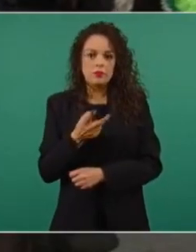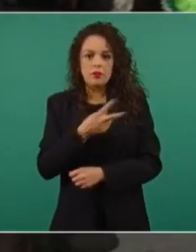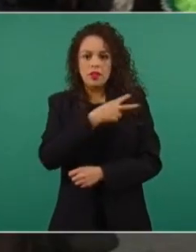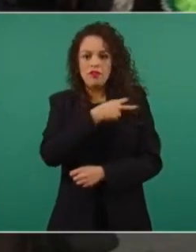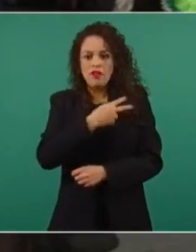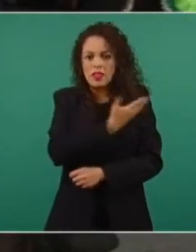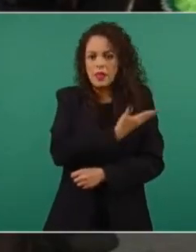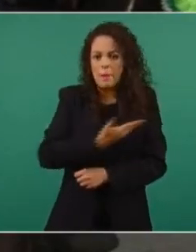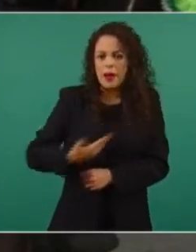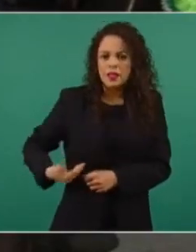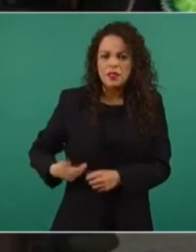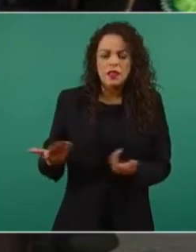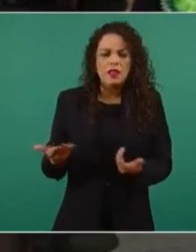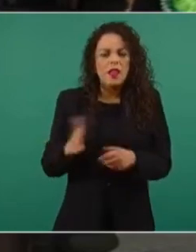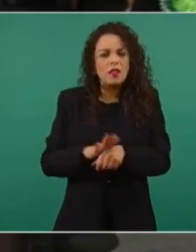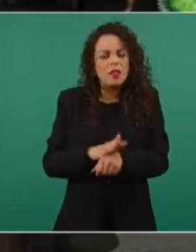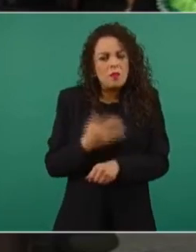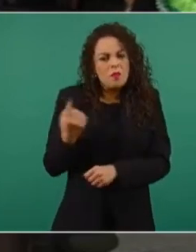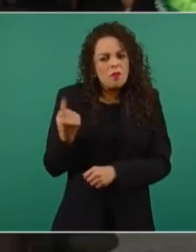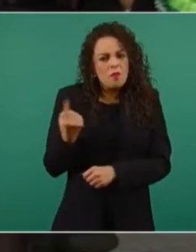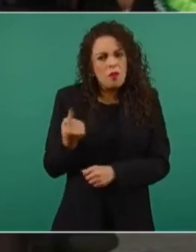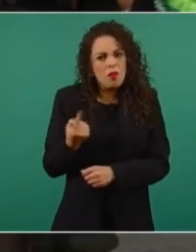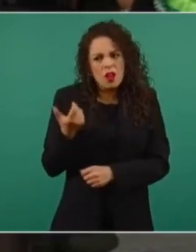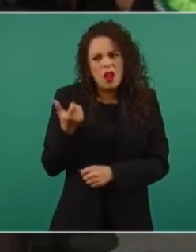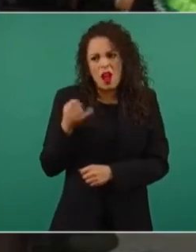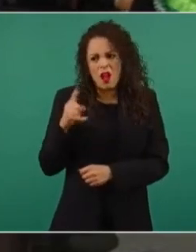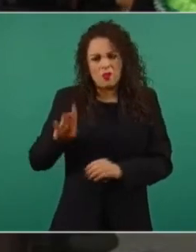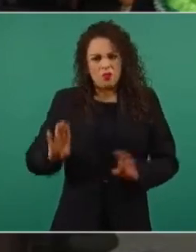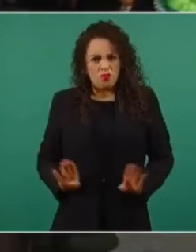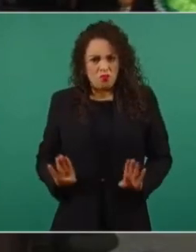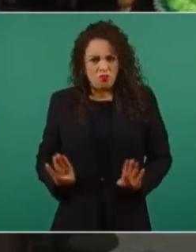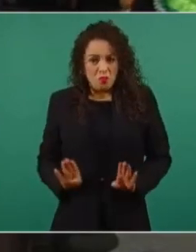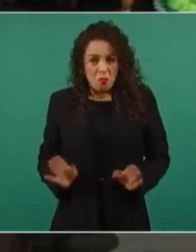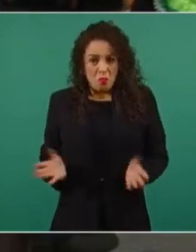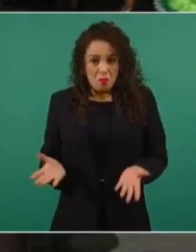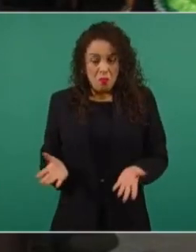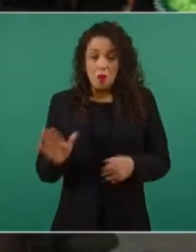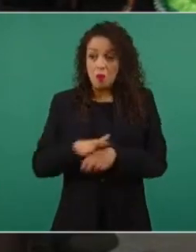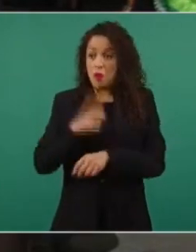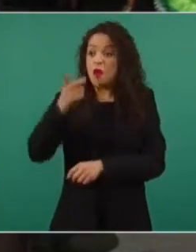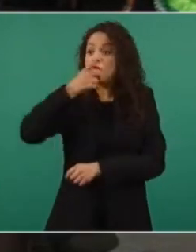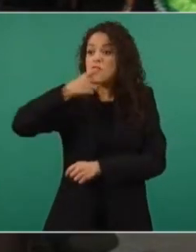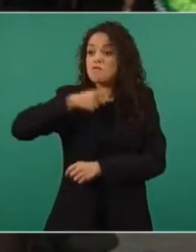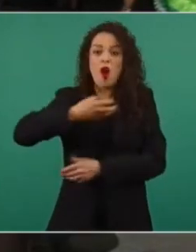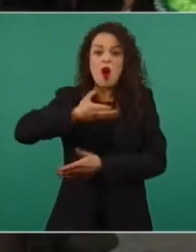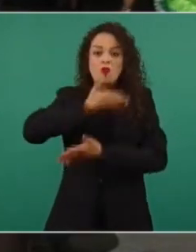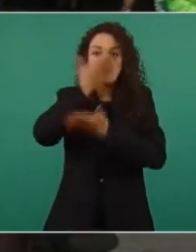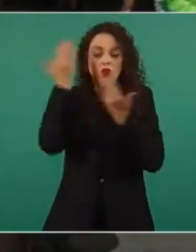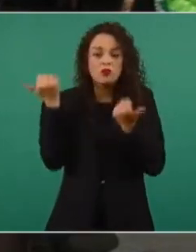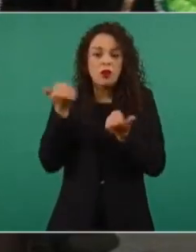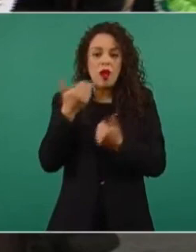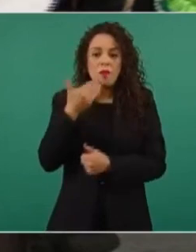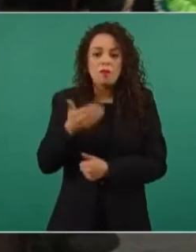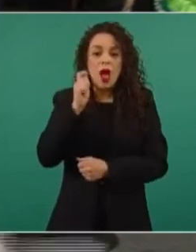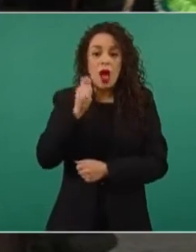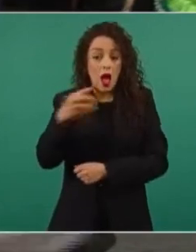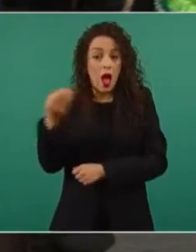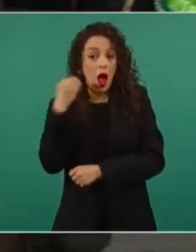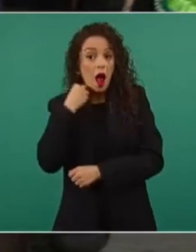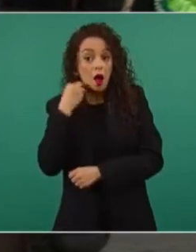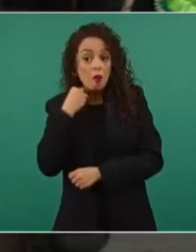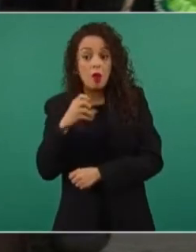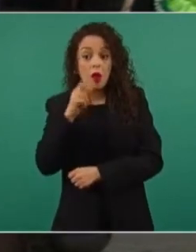en calidad de qué habrá ido, porque no me supieron decir si fue como abogado laborista o